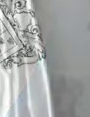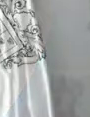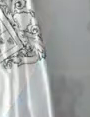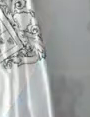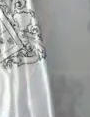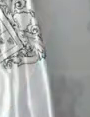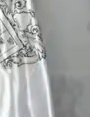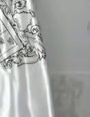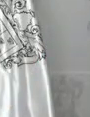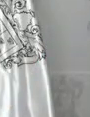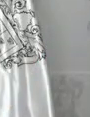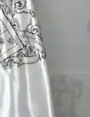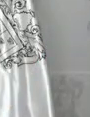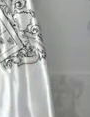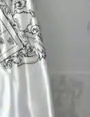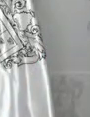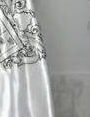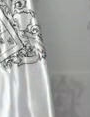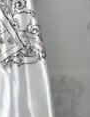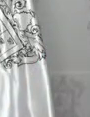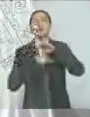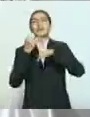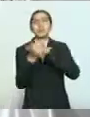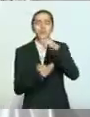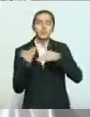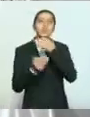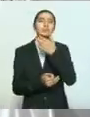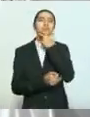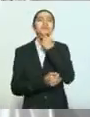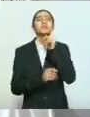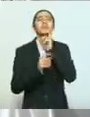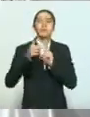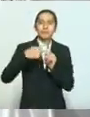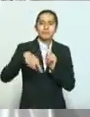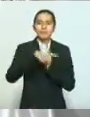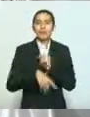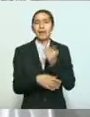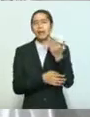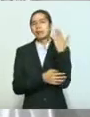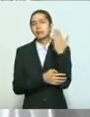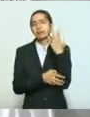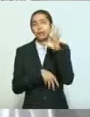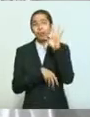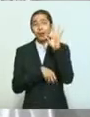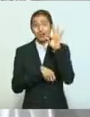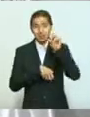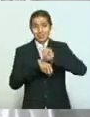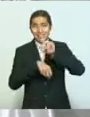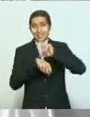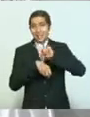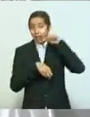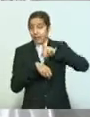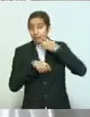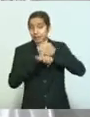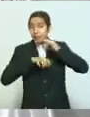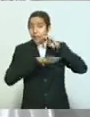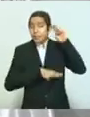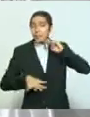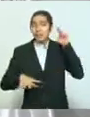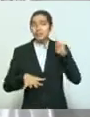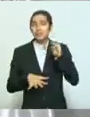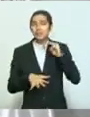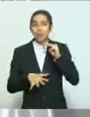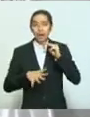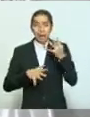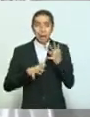Muy buenos días a todas, a todos. Hace 40 días que en Michoacán tomamos las primeras